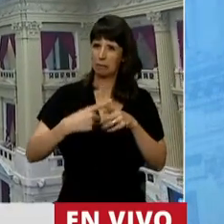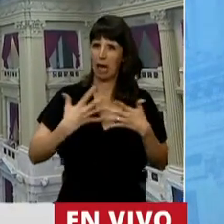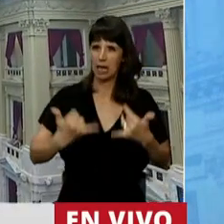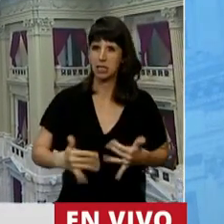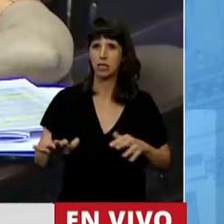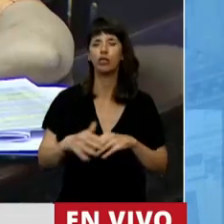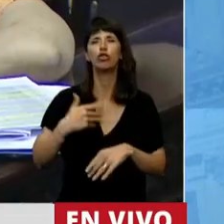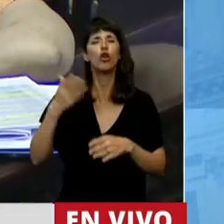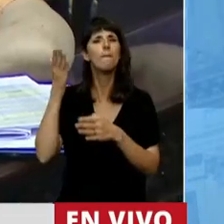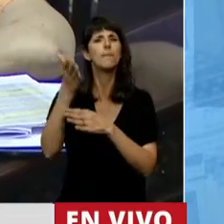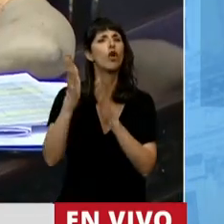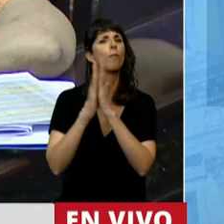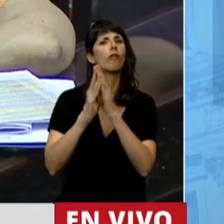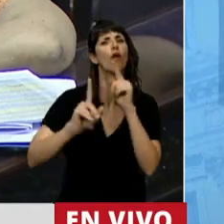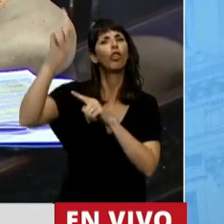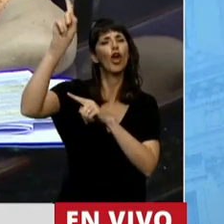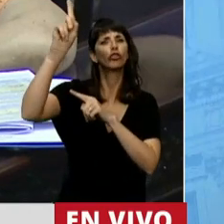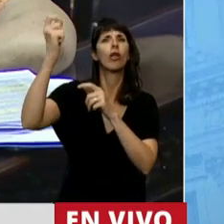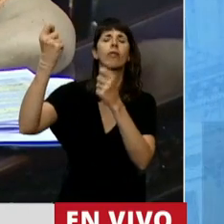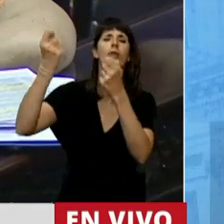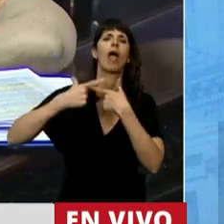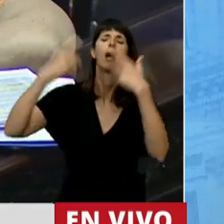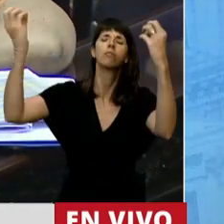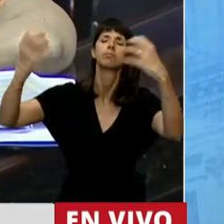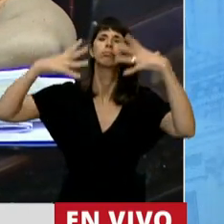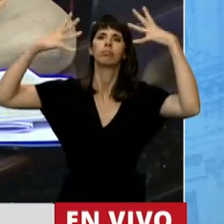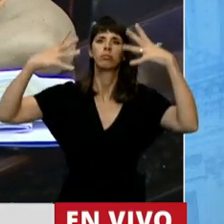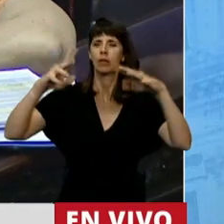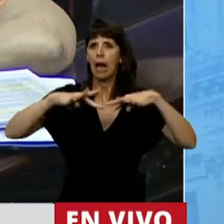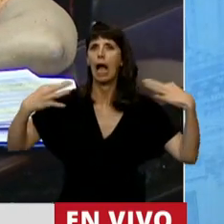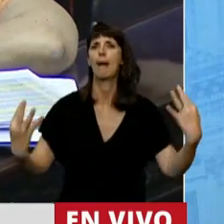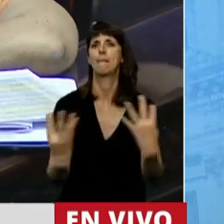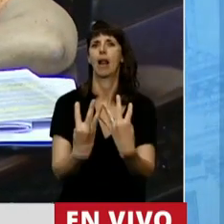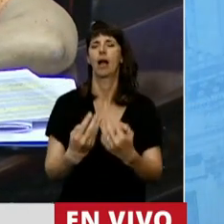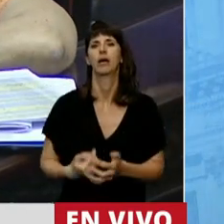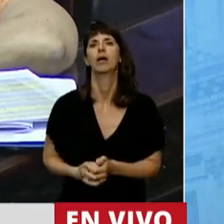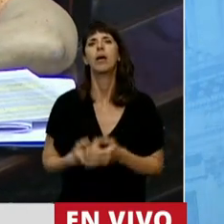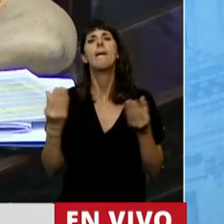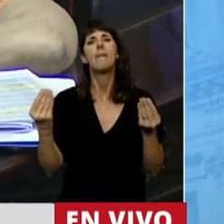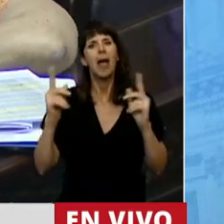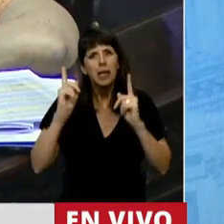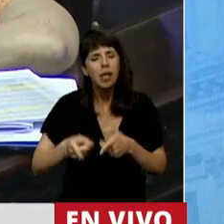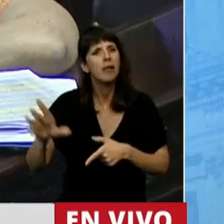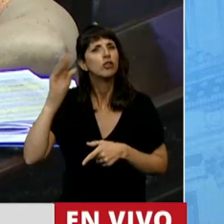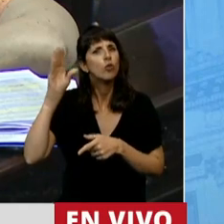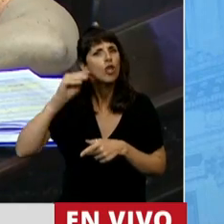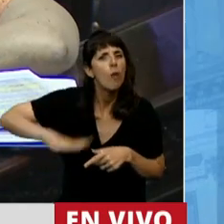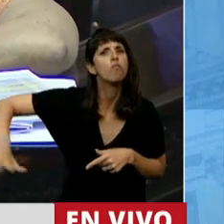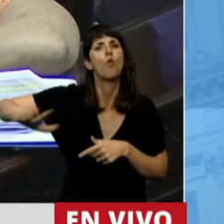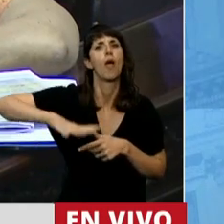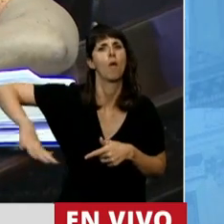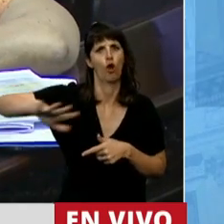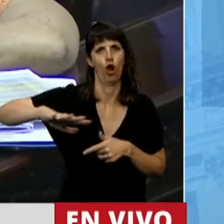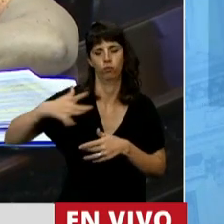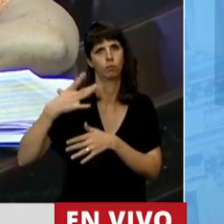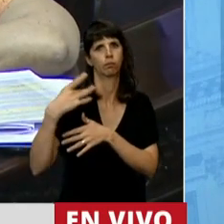pido que ilumine esta Cámara, para que también escuchemos al pueblo, aquellos que nos